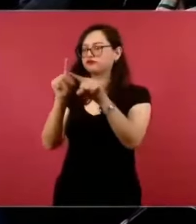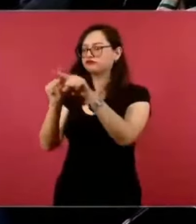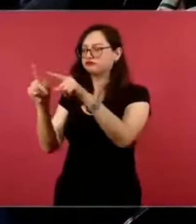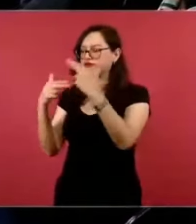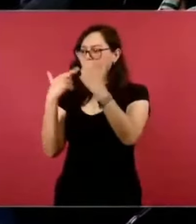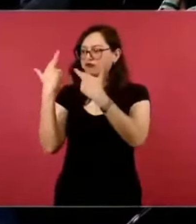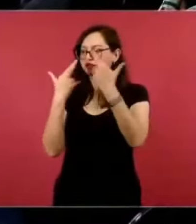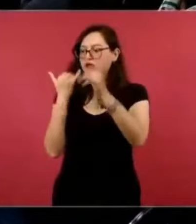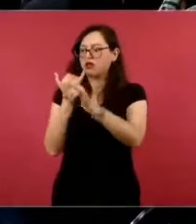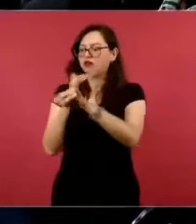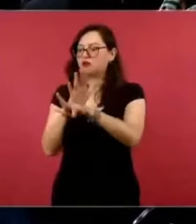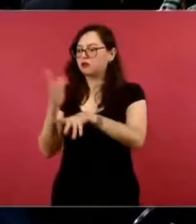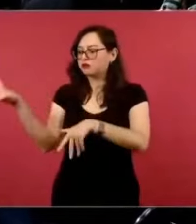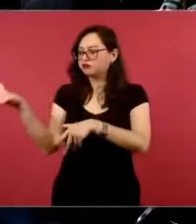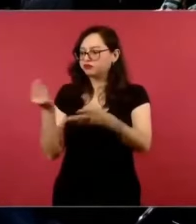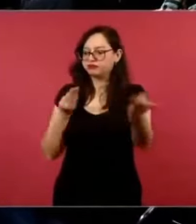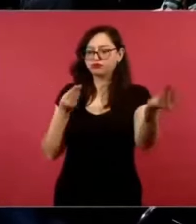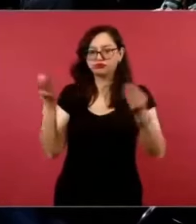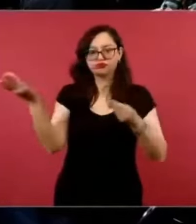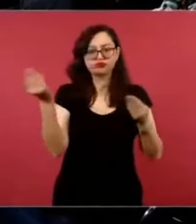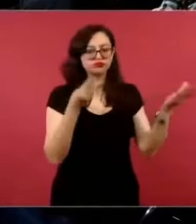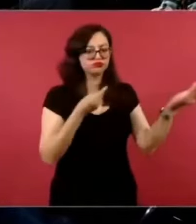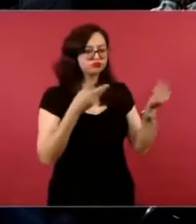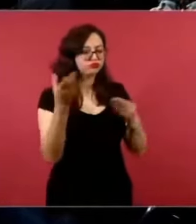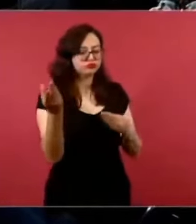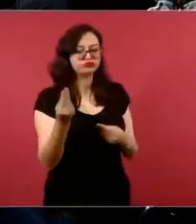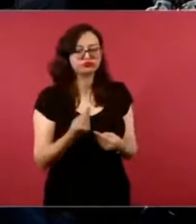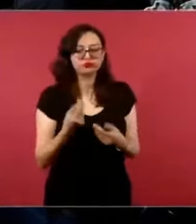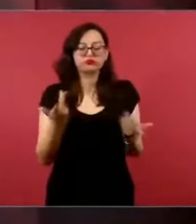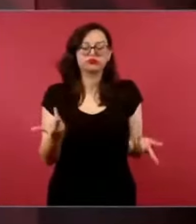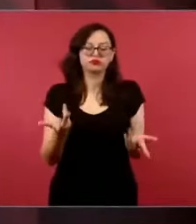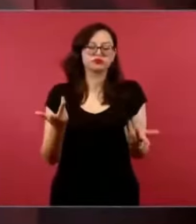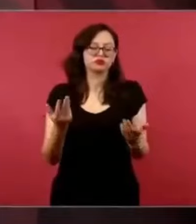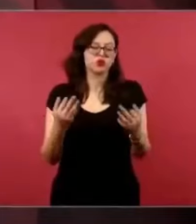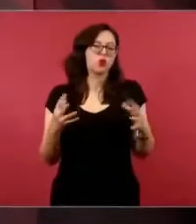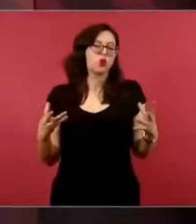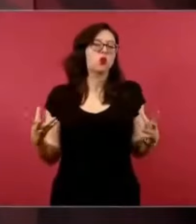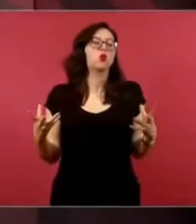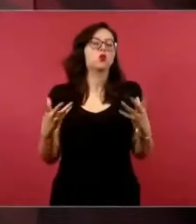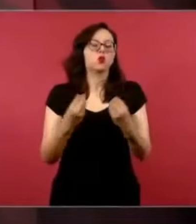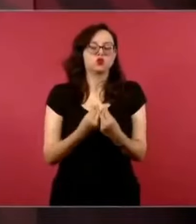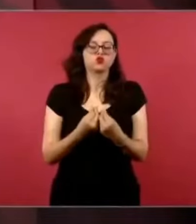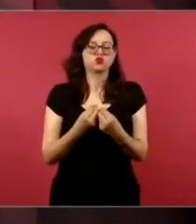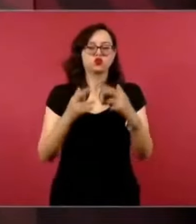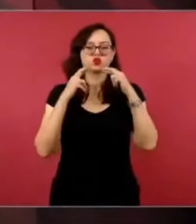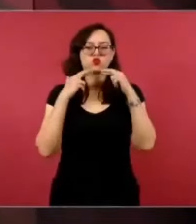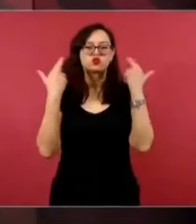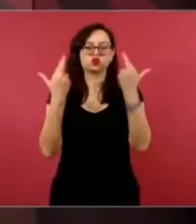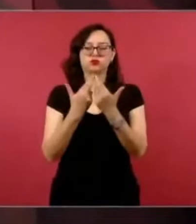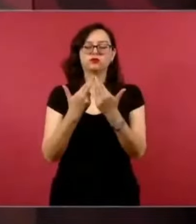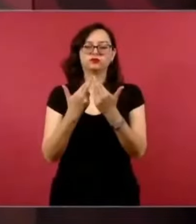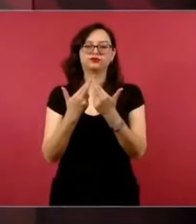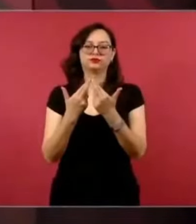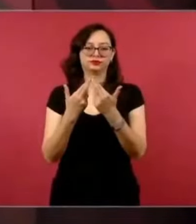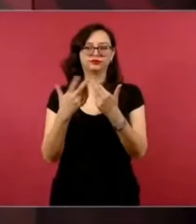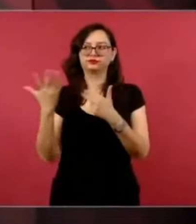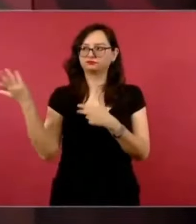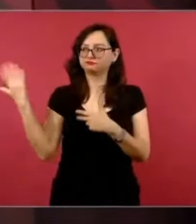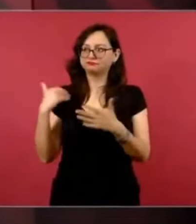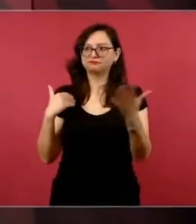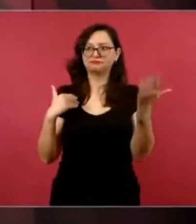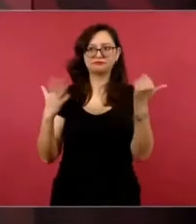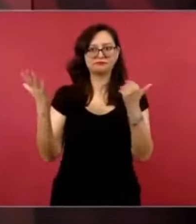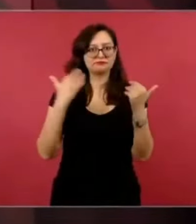donde participaron los responsables de todas las acciones